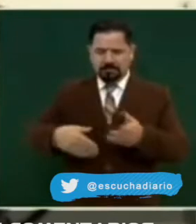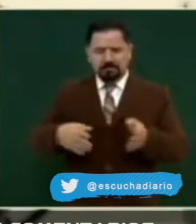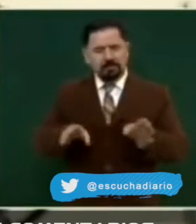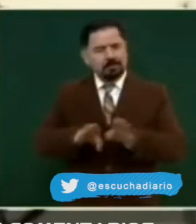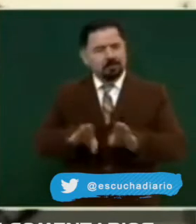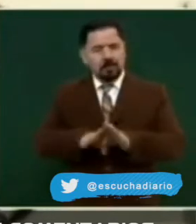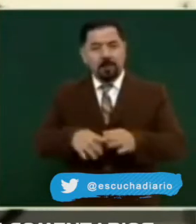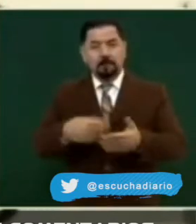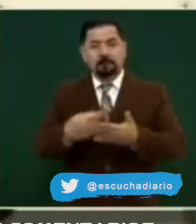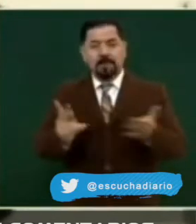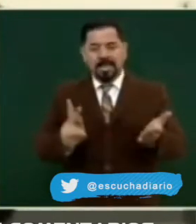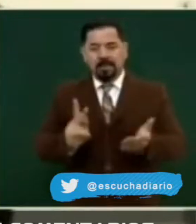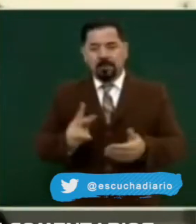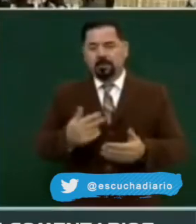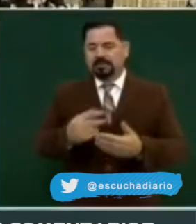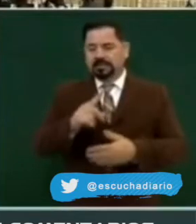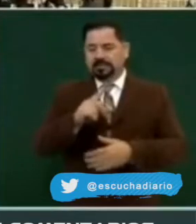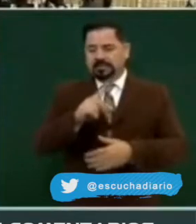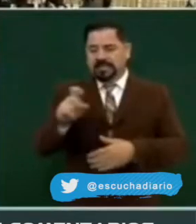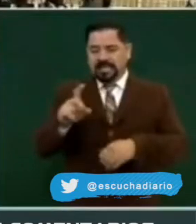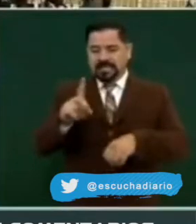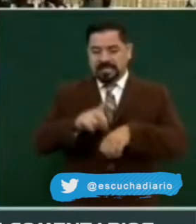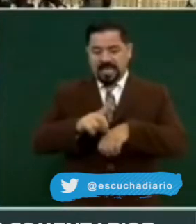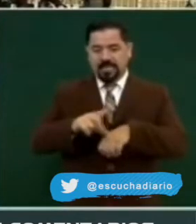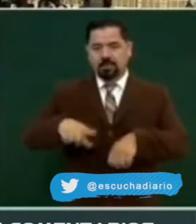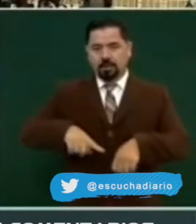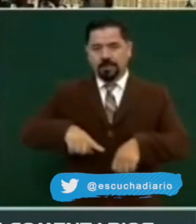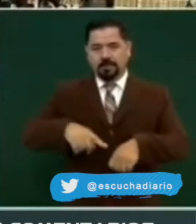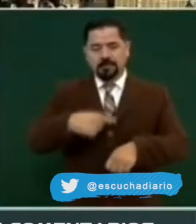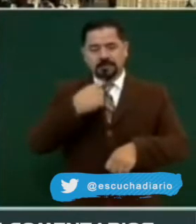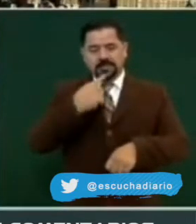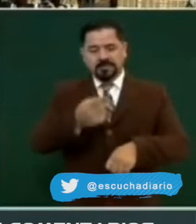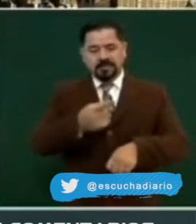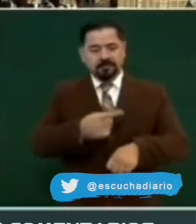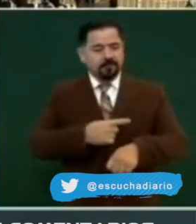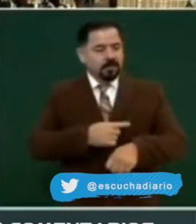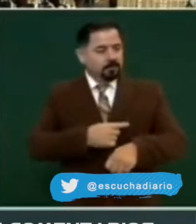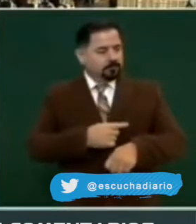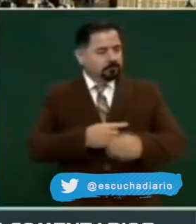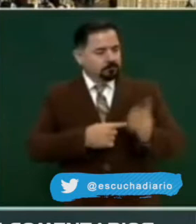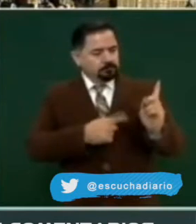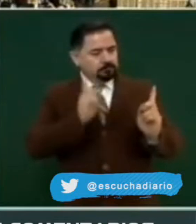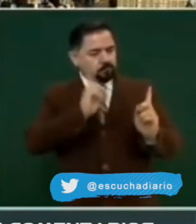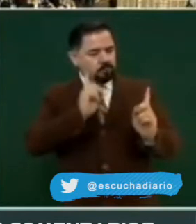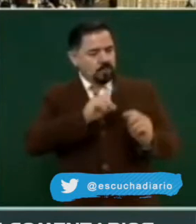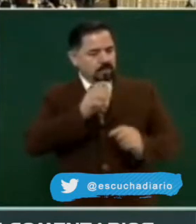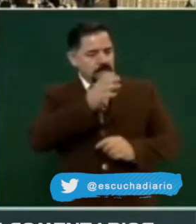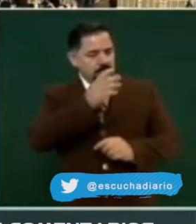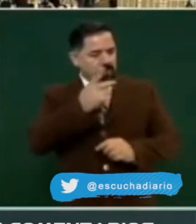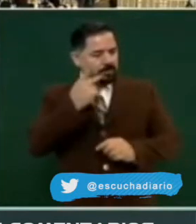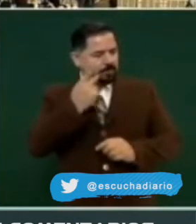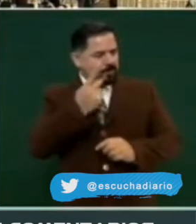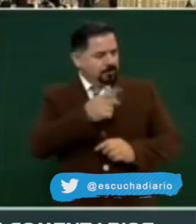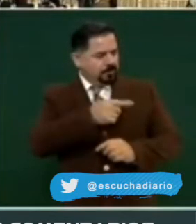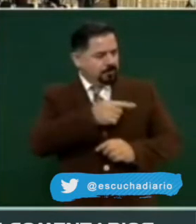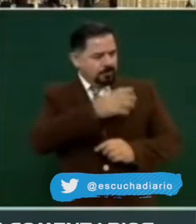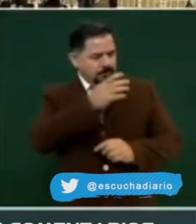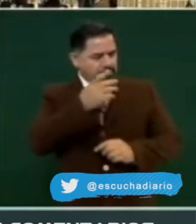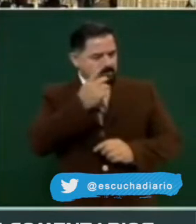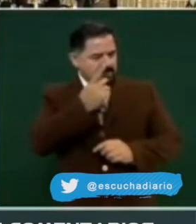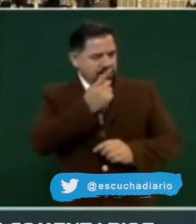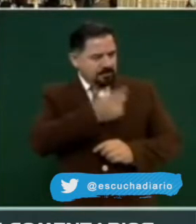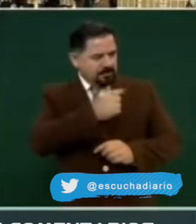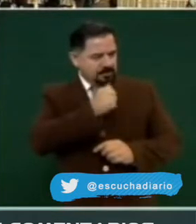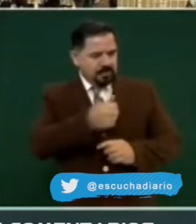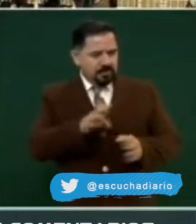gobernador señalaba que Claudia Pavlovich no le dio a conocer la realidad de las finanzas y que no habían dejado ni para